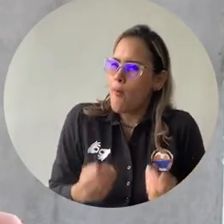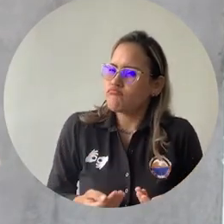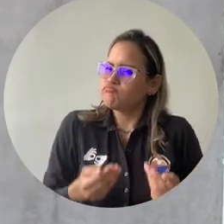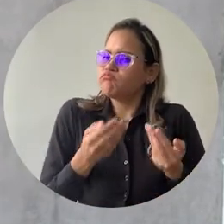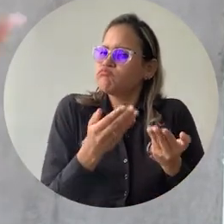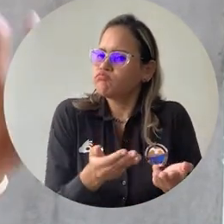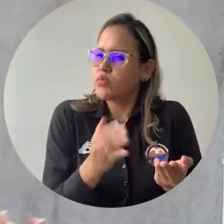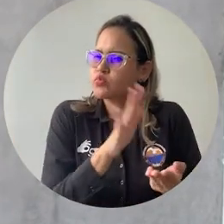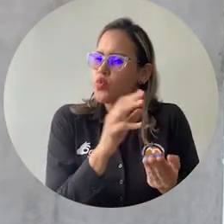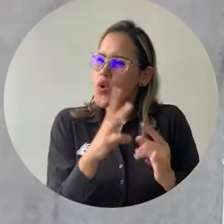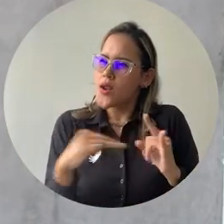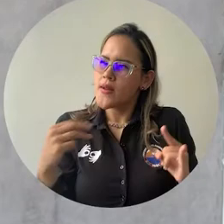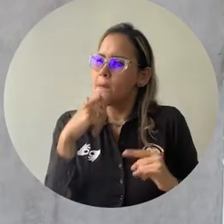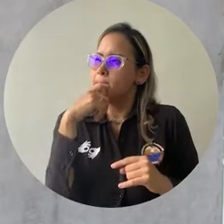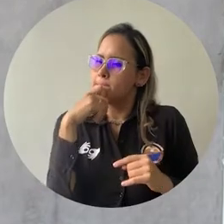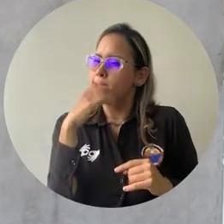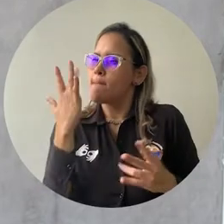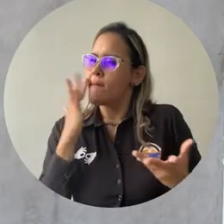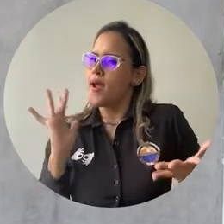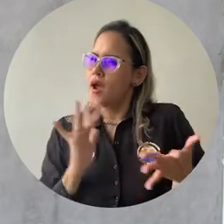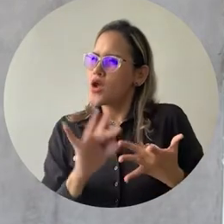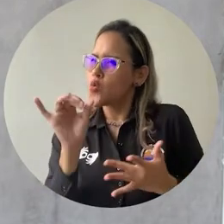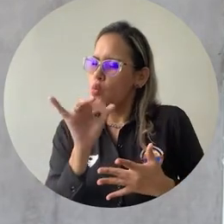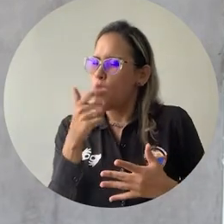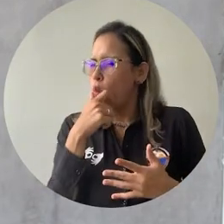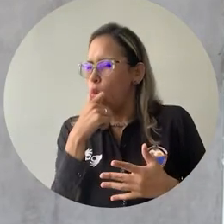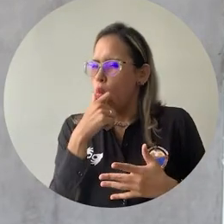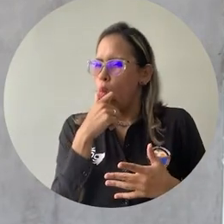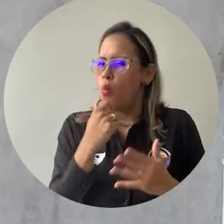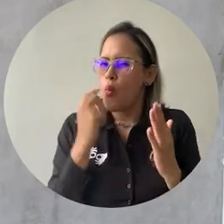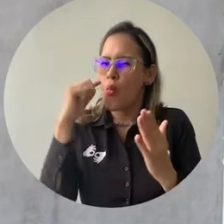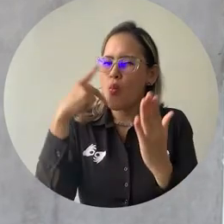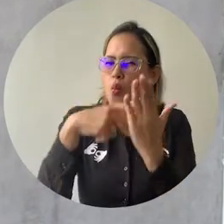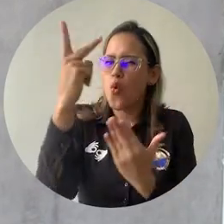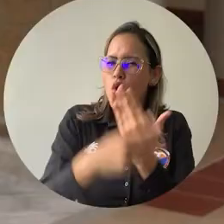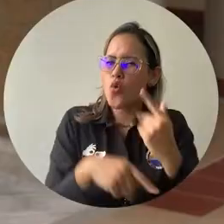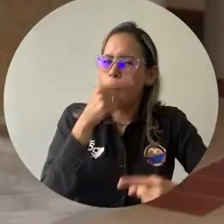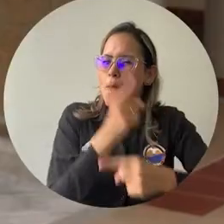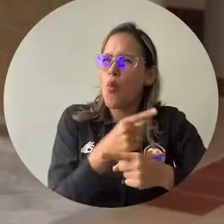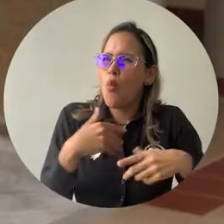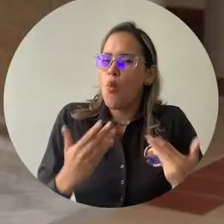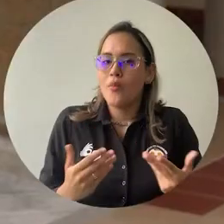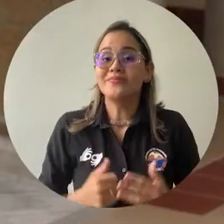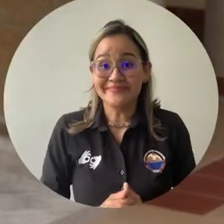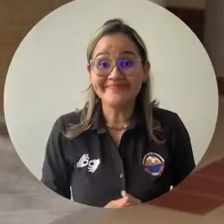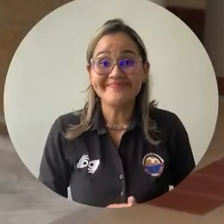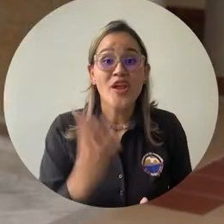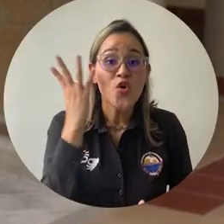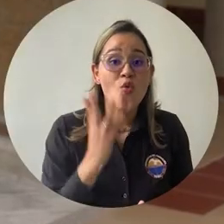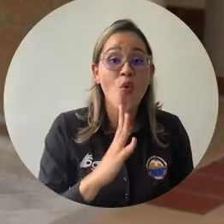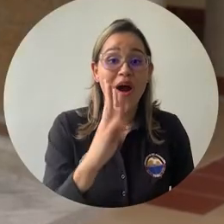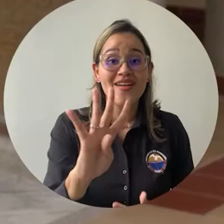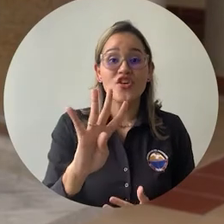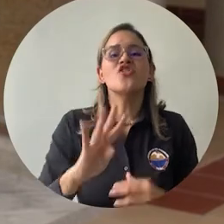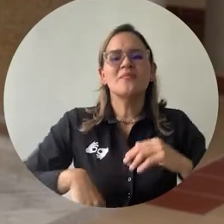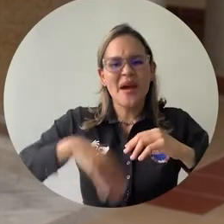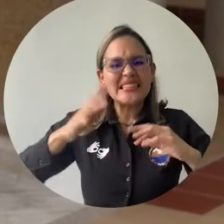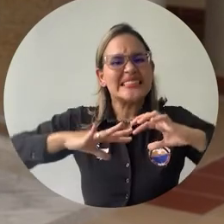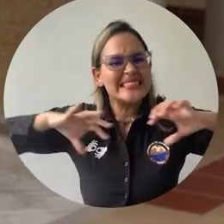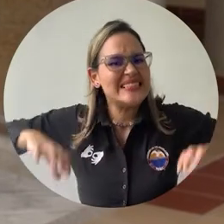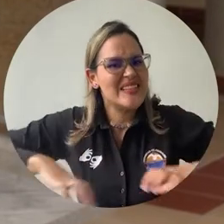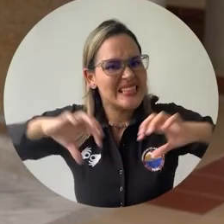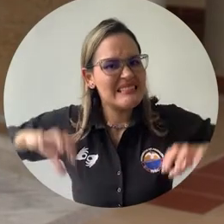aportar o qué actividad puedo realizar para poder lograr los objetivos del proyecto? En estos cuatro días de actividades pudimos